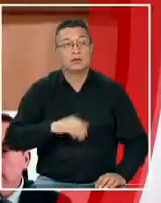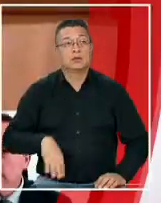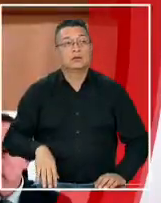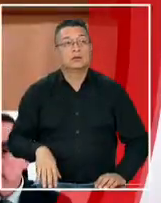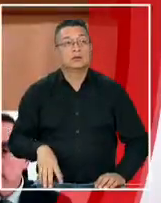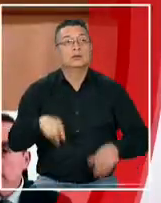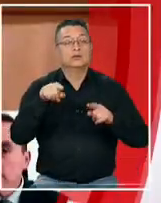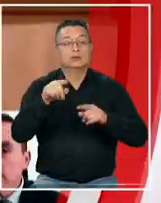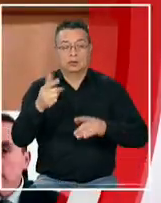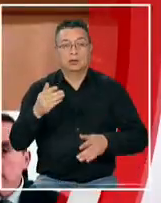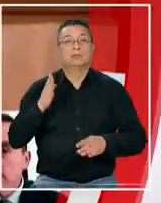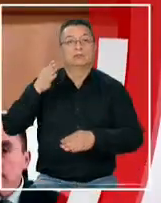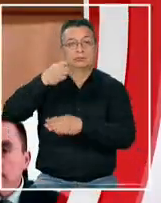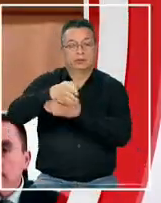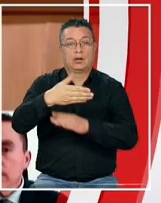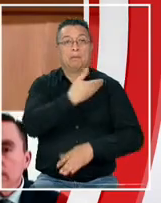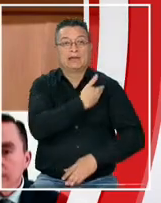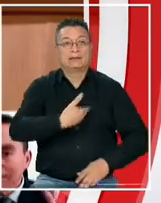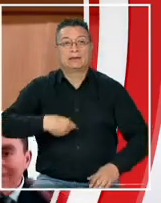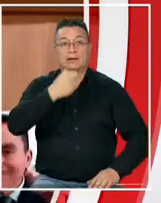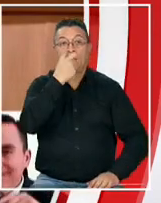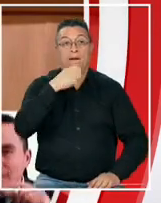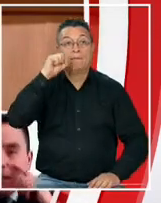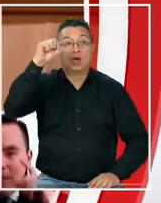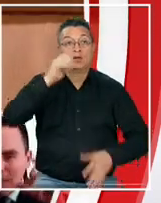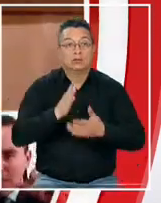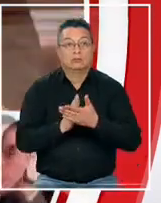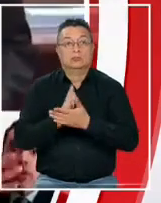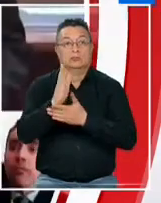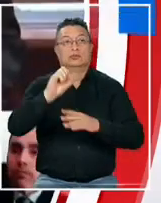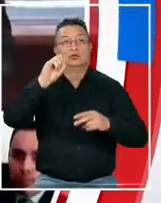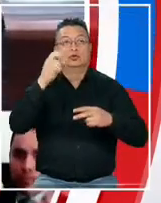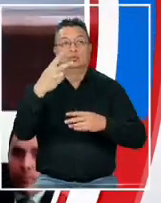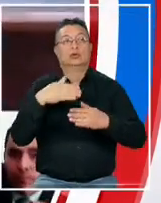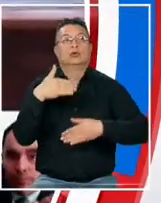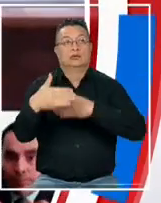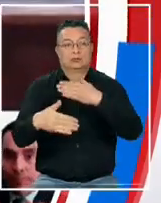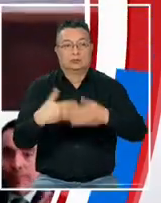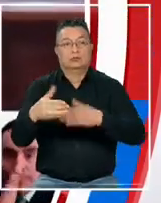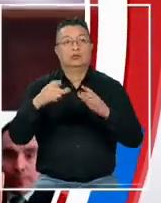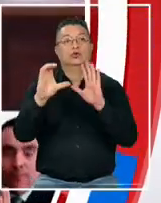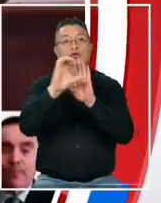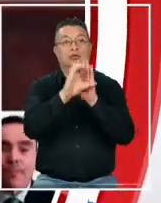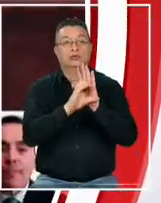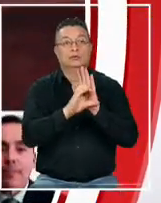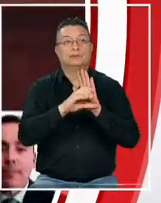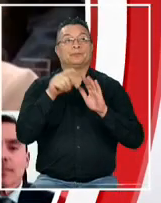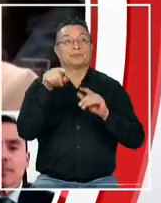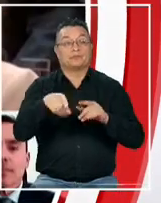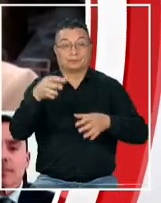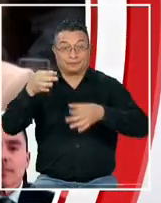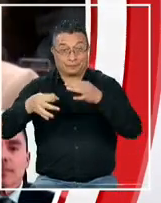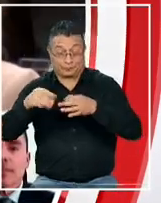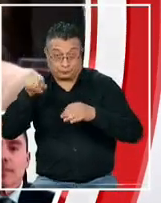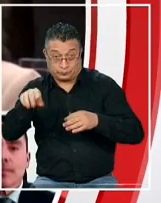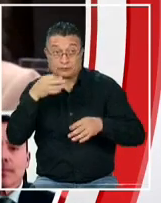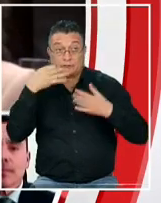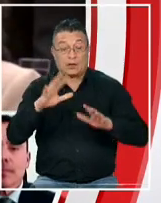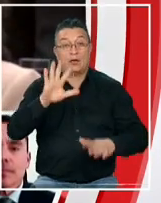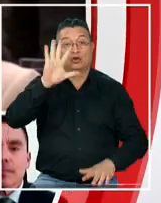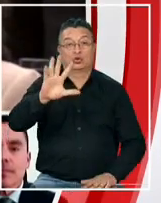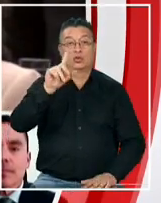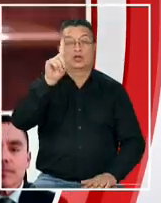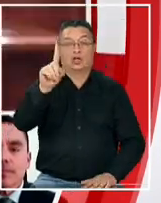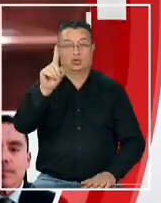Con la presencia del presidente Boric partió la segunda etapa del proceso constitucional. El Tricel proclamó durante esta jornada a los 51